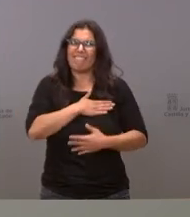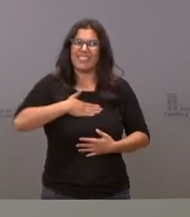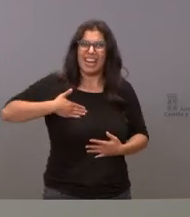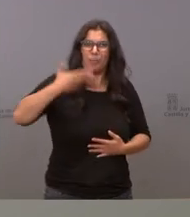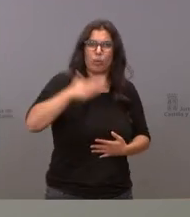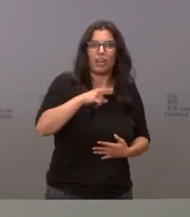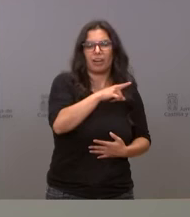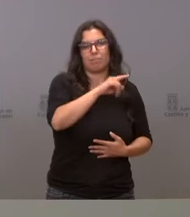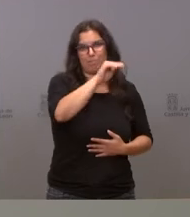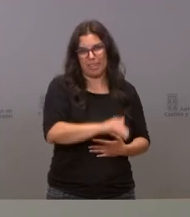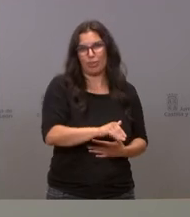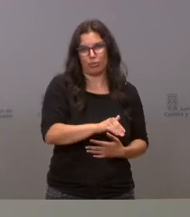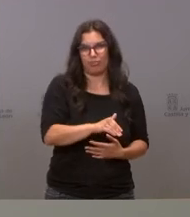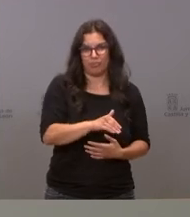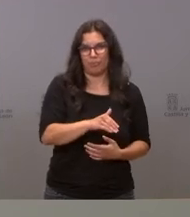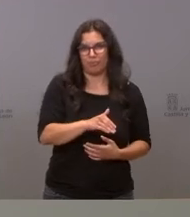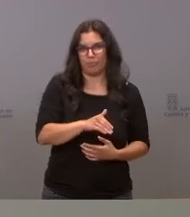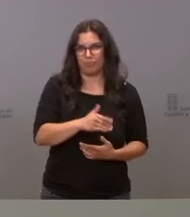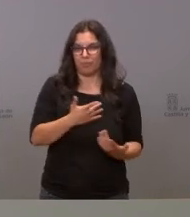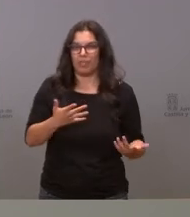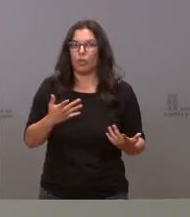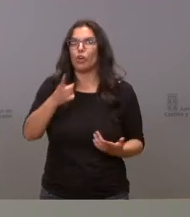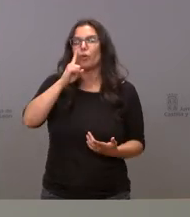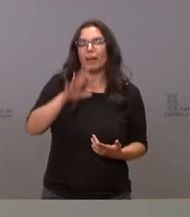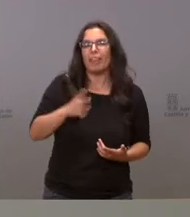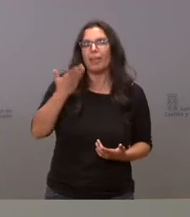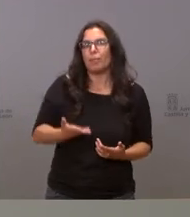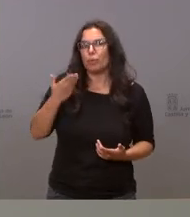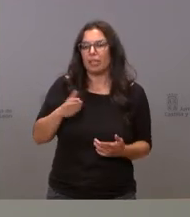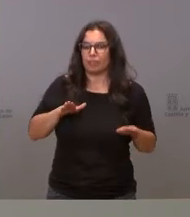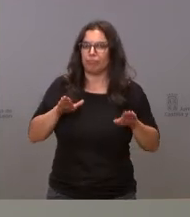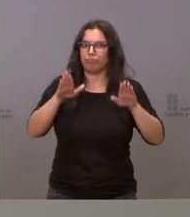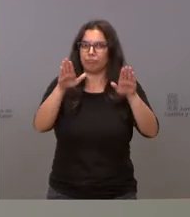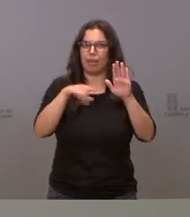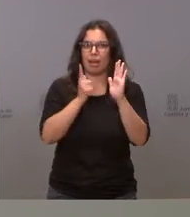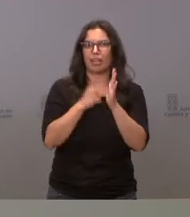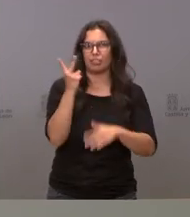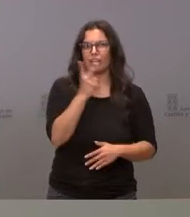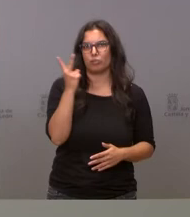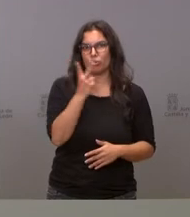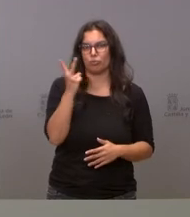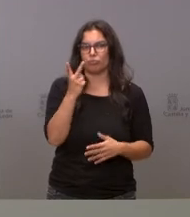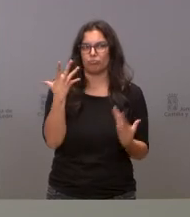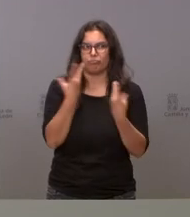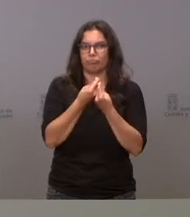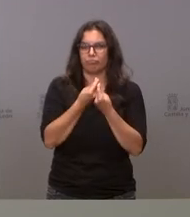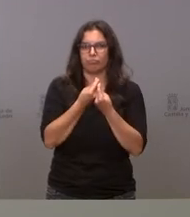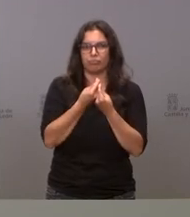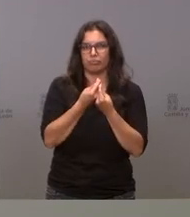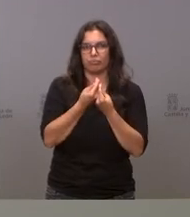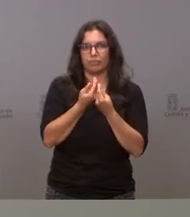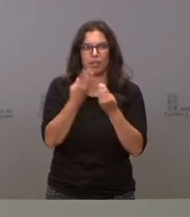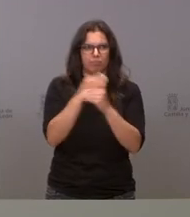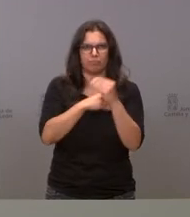puede disminuir entonces nos parece importante que las dos tienen que estar tienen que estar las dos juntas y desde luego no se